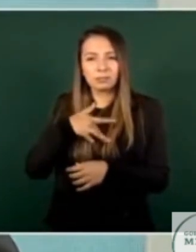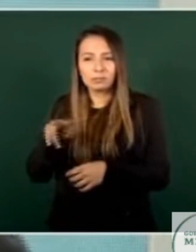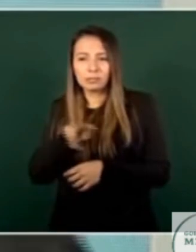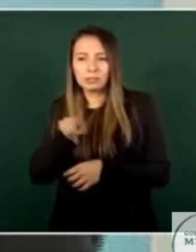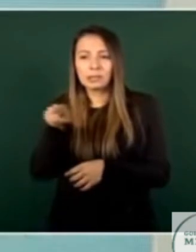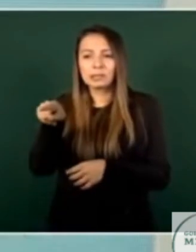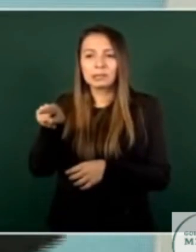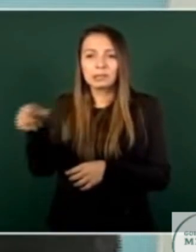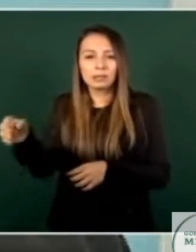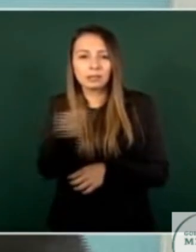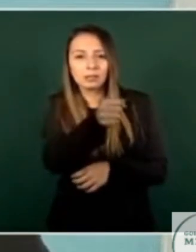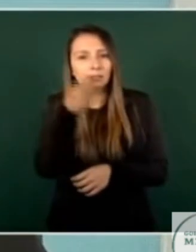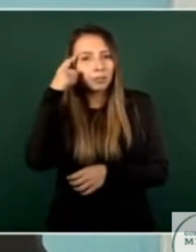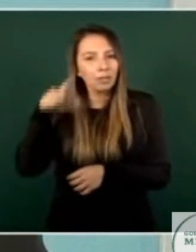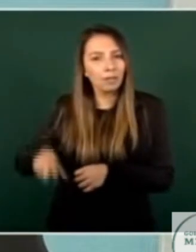no es el pueblo